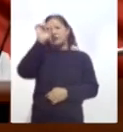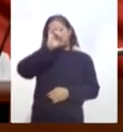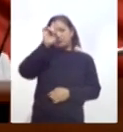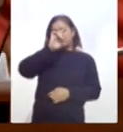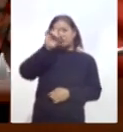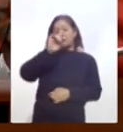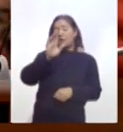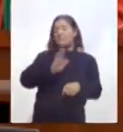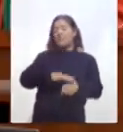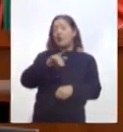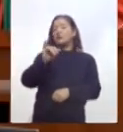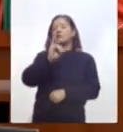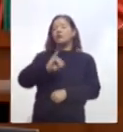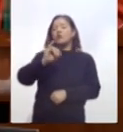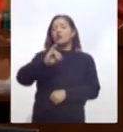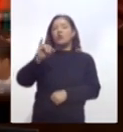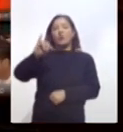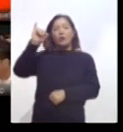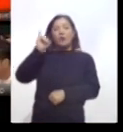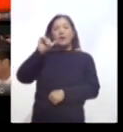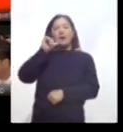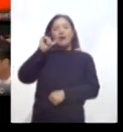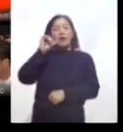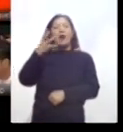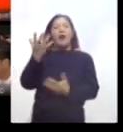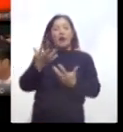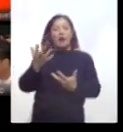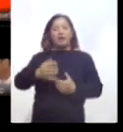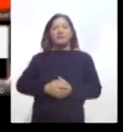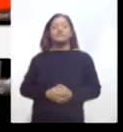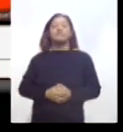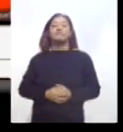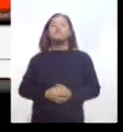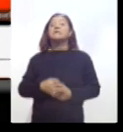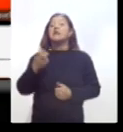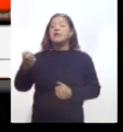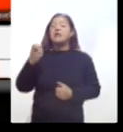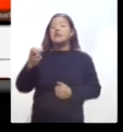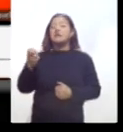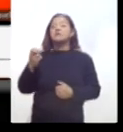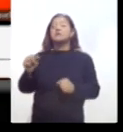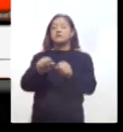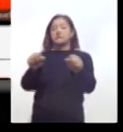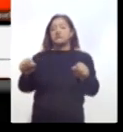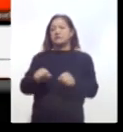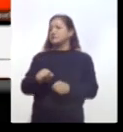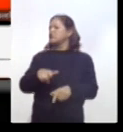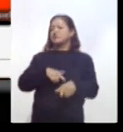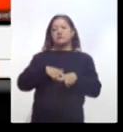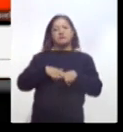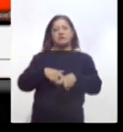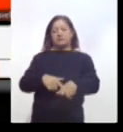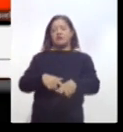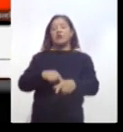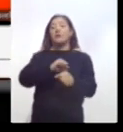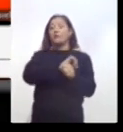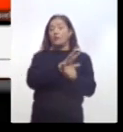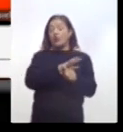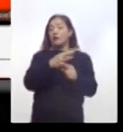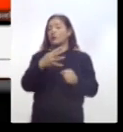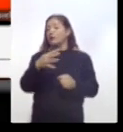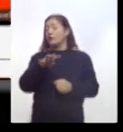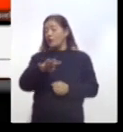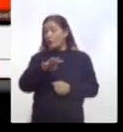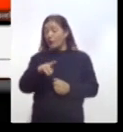efectuaron este jueves. Dichas sesiones se desarrollarán mientras persista la Declaración de Emergencia Sanitaria por causa de